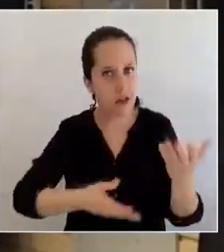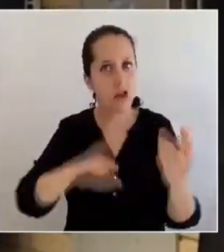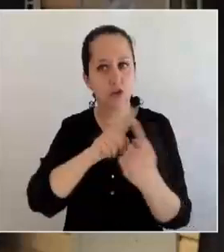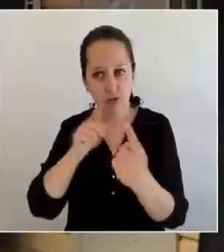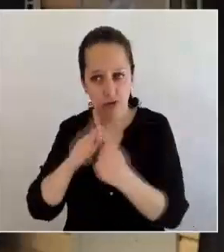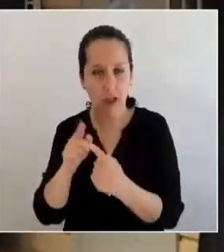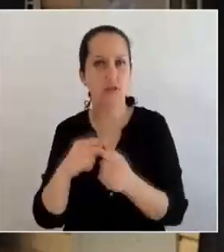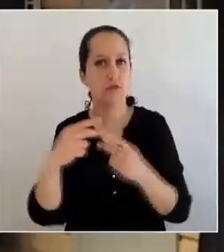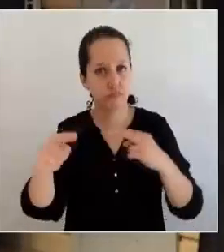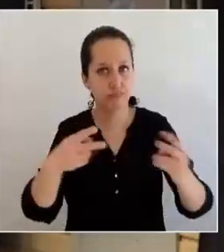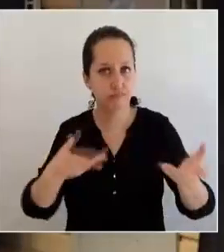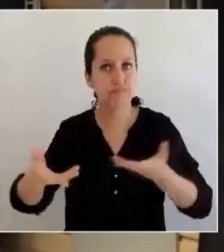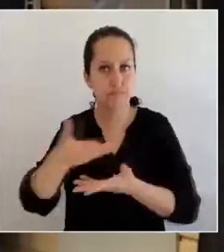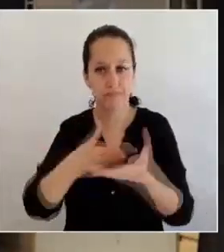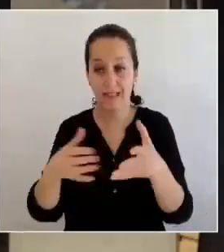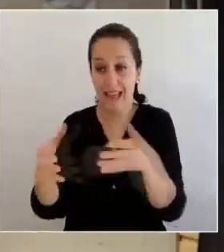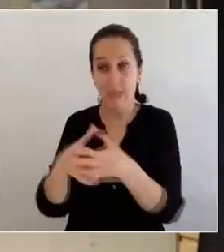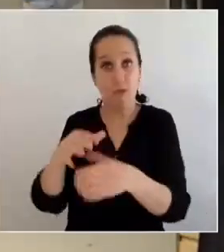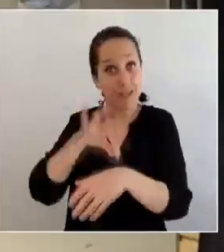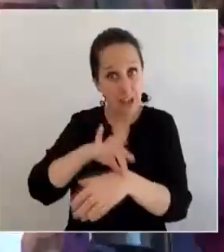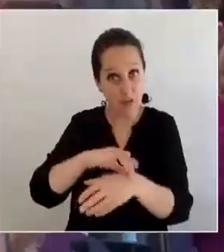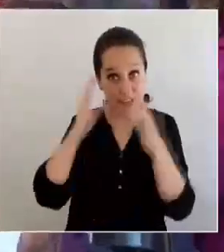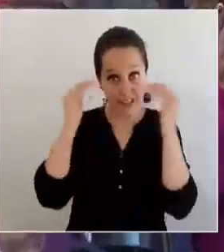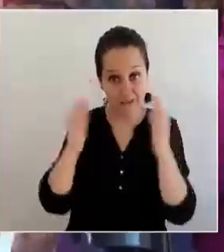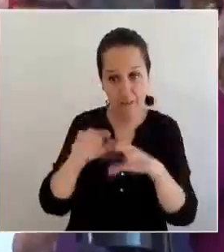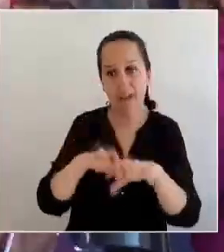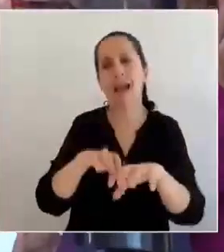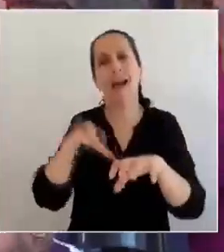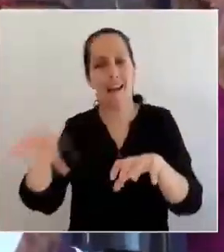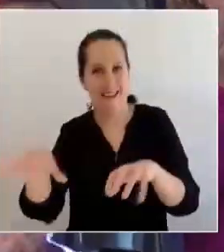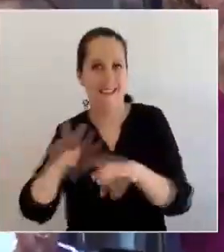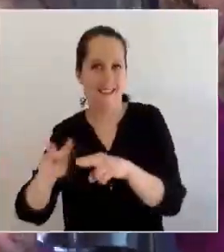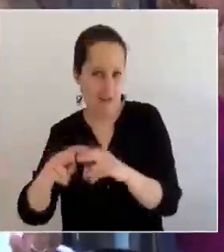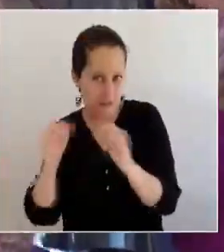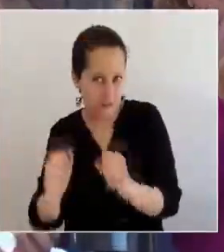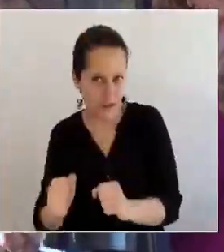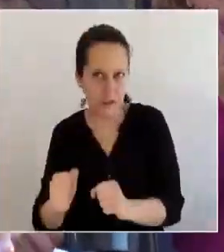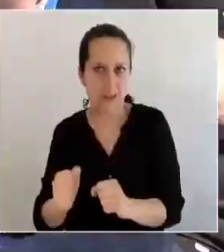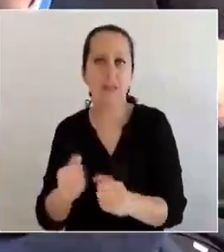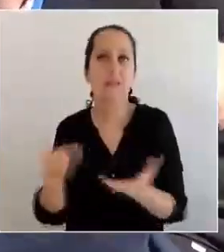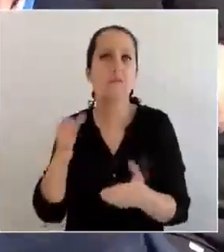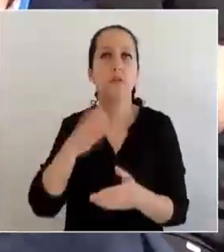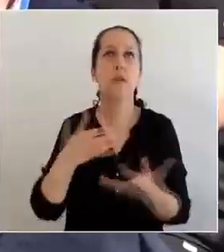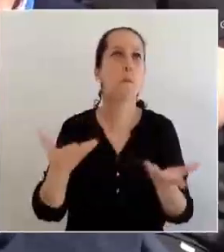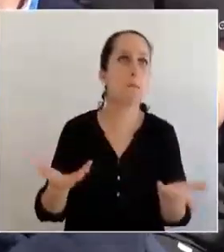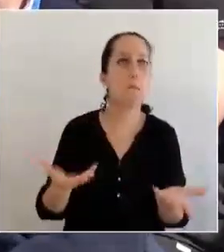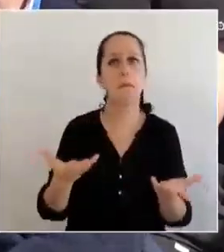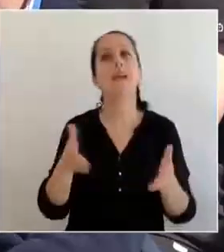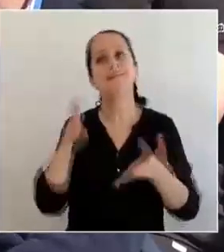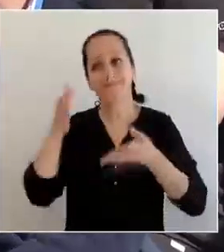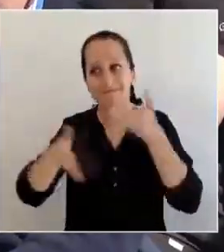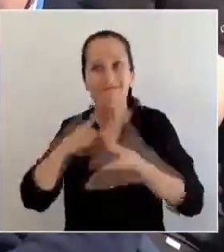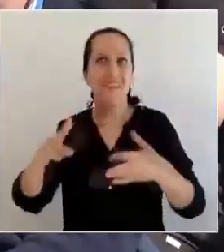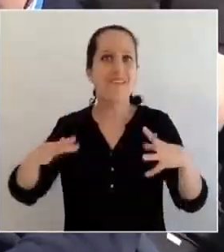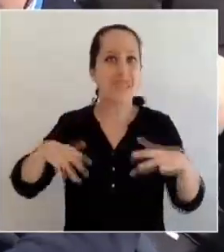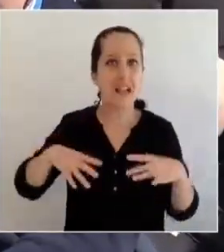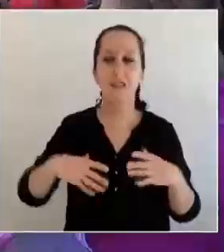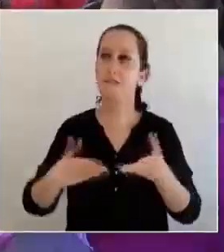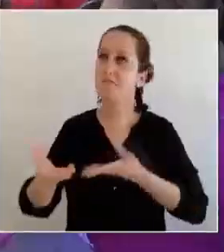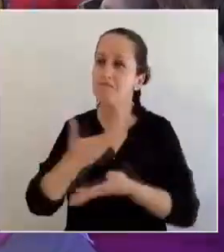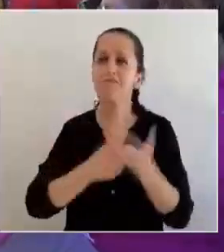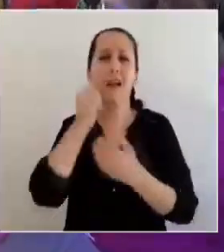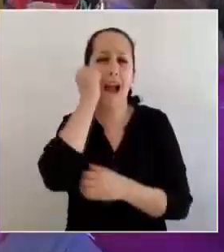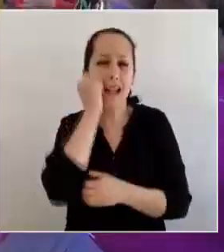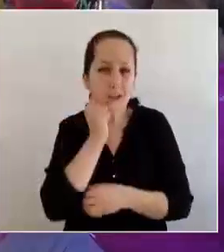mayores que se hace a través de los equipos de salud de cada uno de los SESFAM. Queremos tener personas felices, que estén recibiendo un